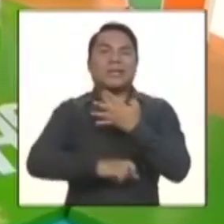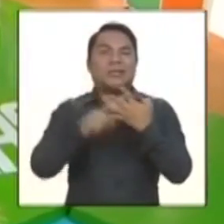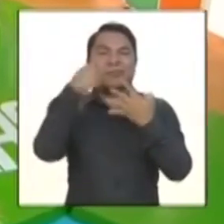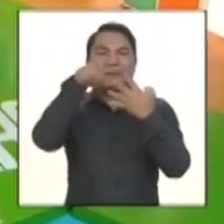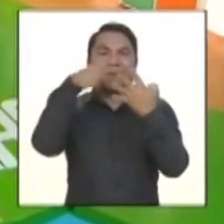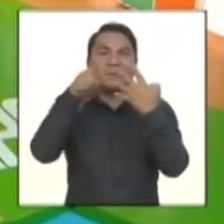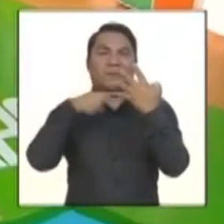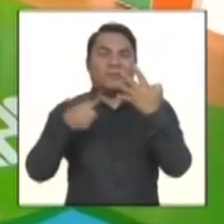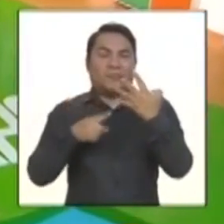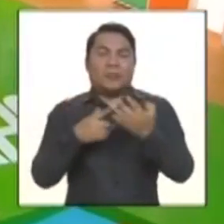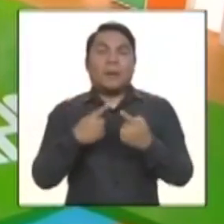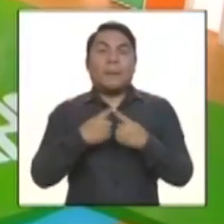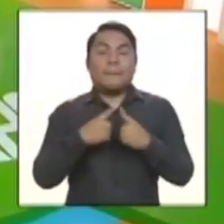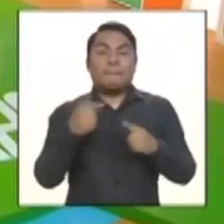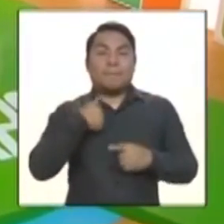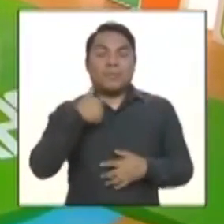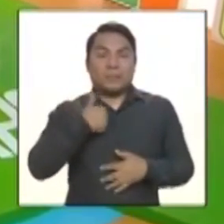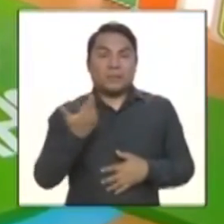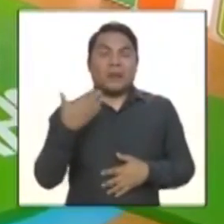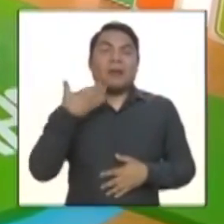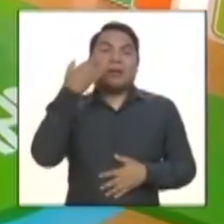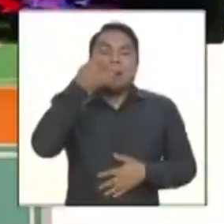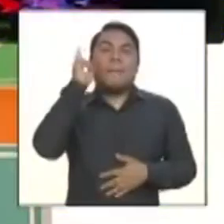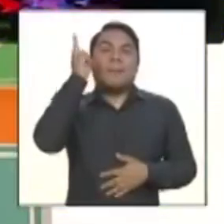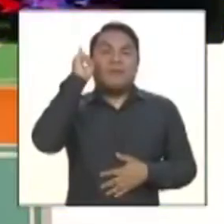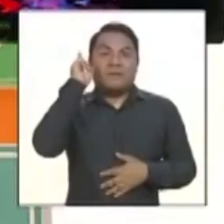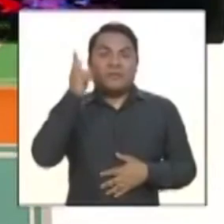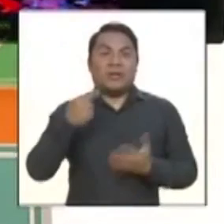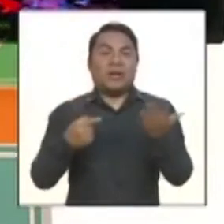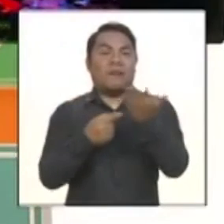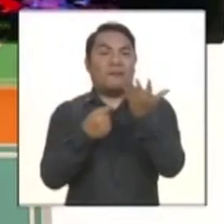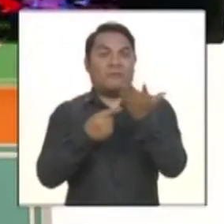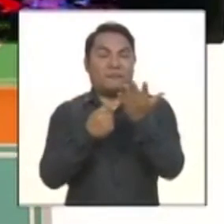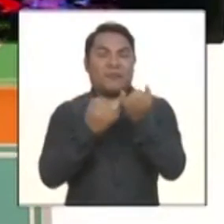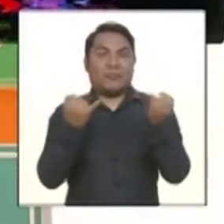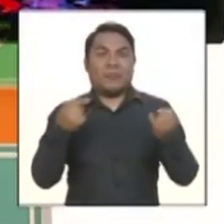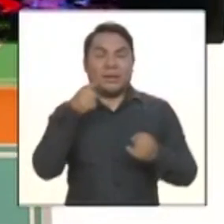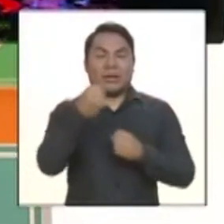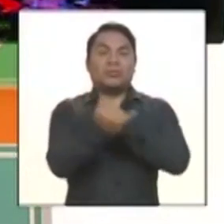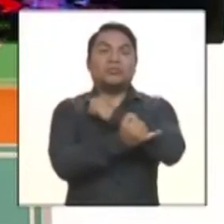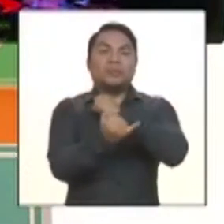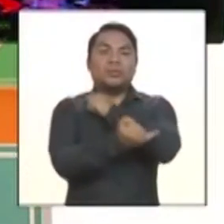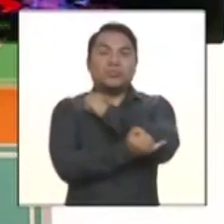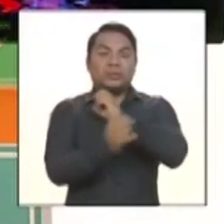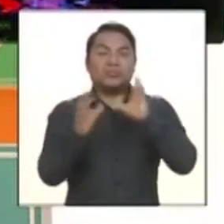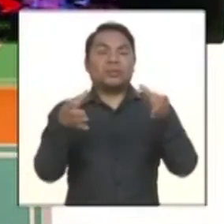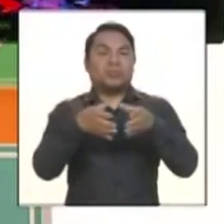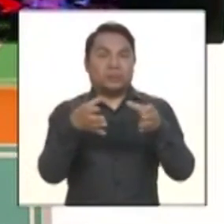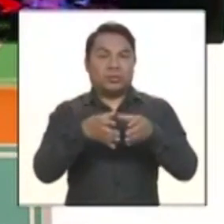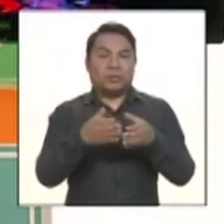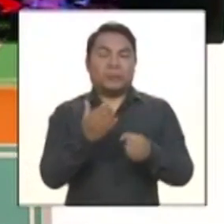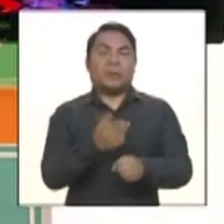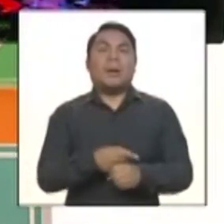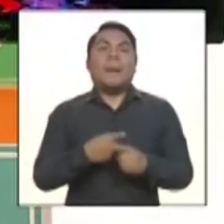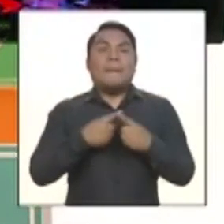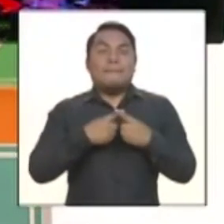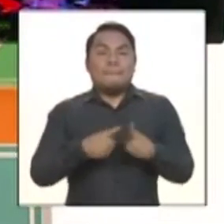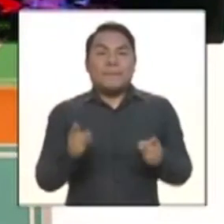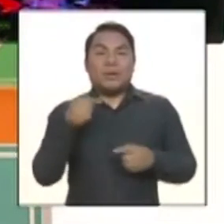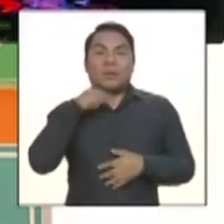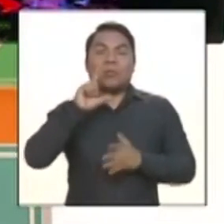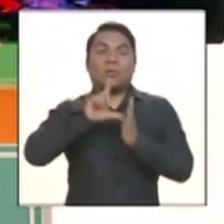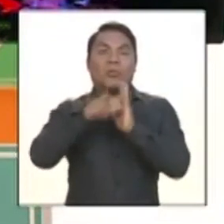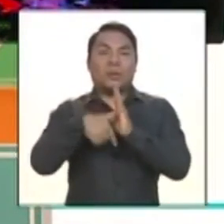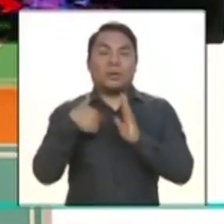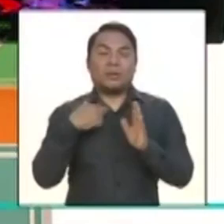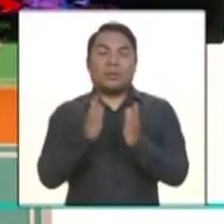Inicié como profesor de informática en el Instituto Nacional de Rehabilitación, a quien les tengo mucho cariño. Luego, el periodismo lo